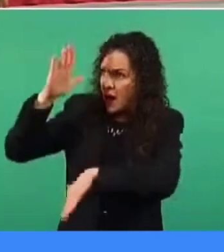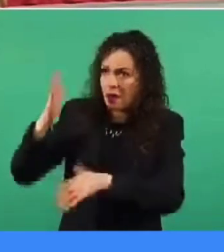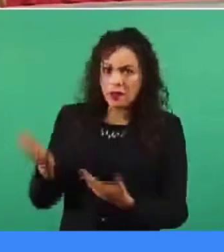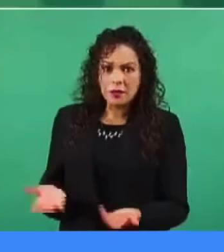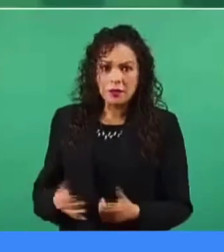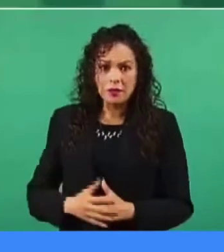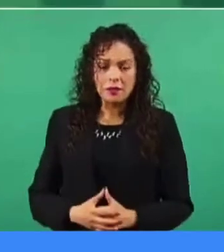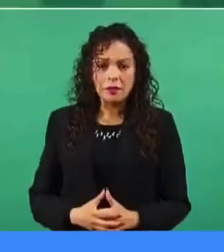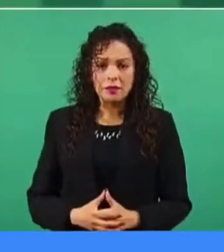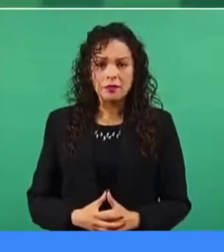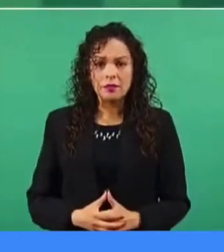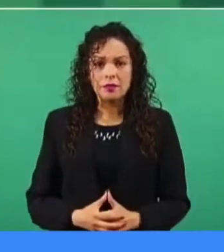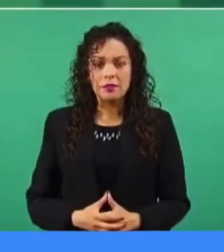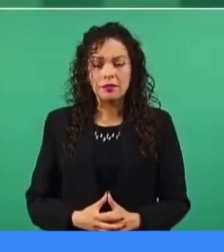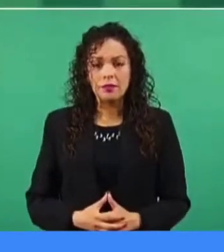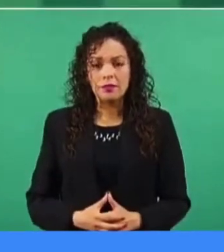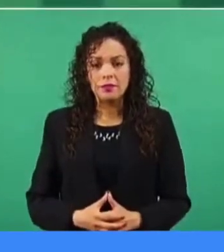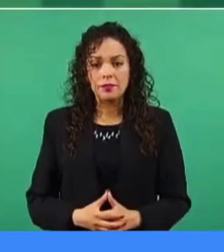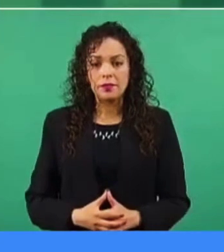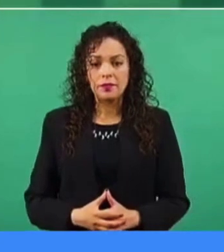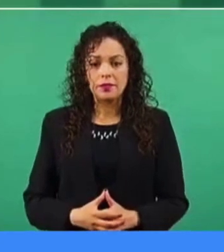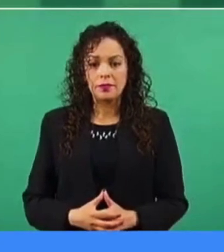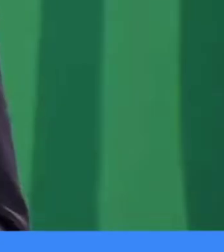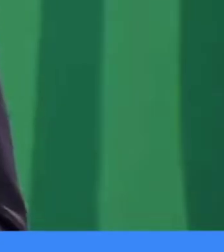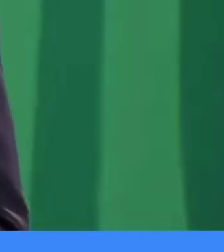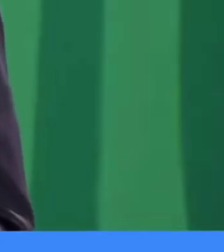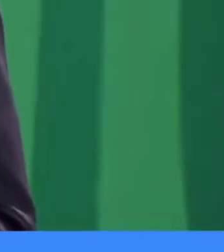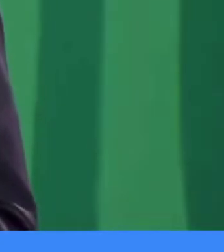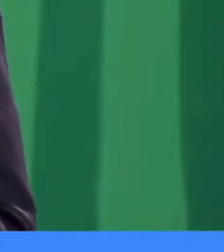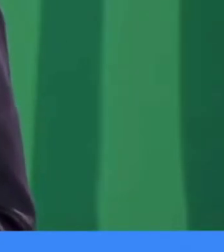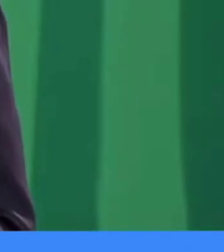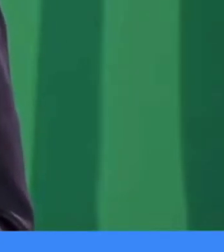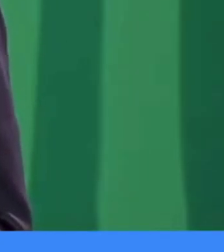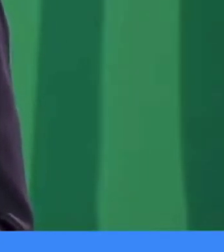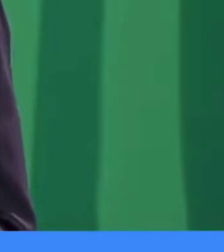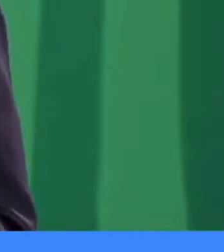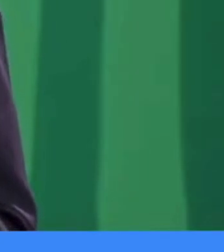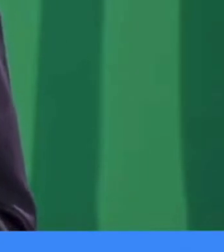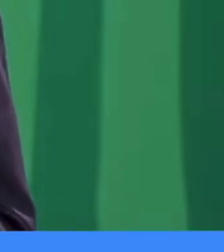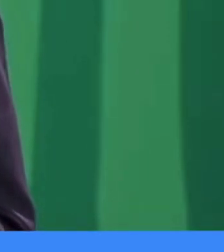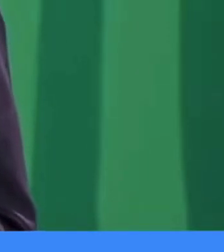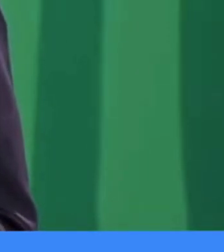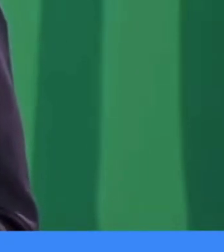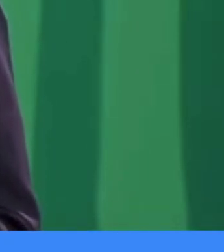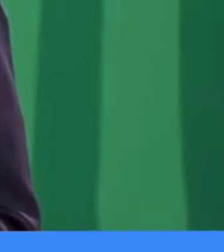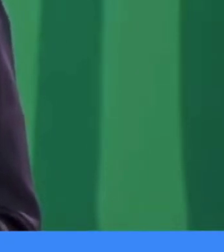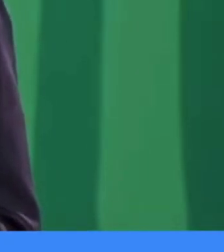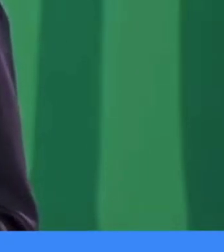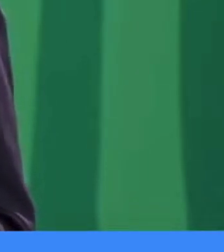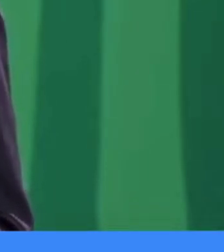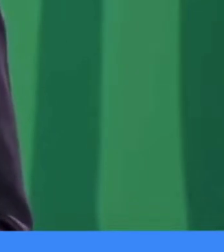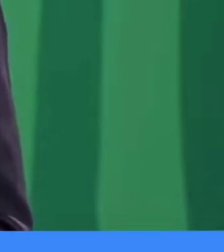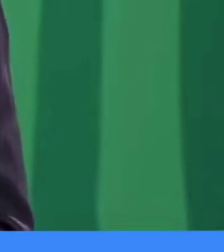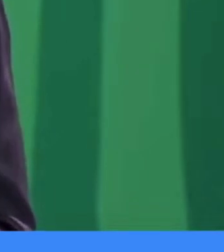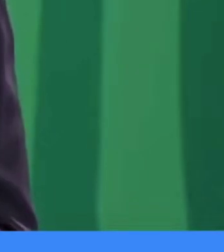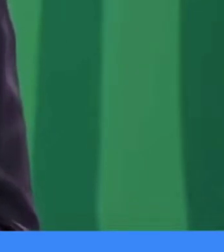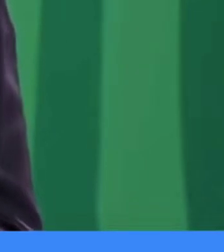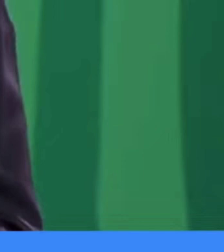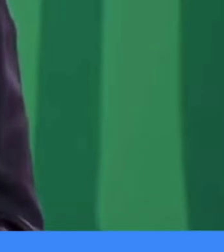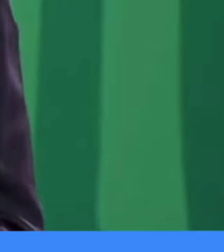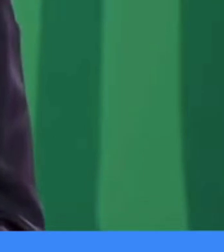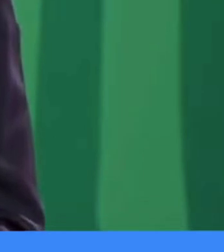es de 20 mil, pero la mitad se le da a los partidos, que también eso